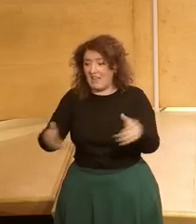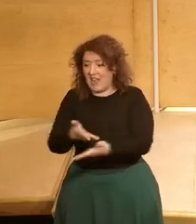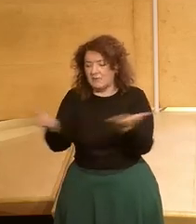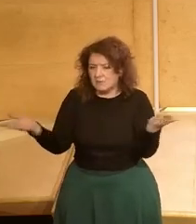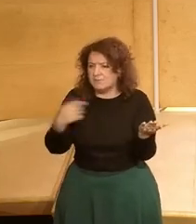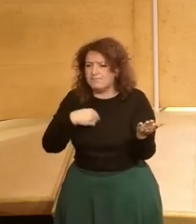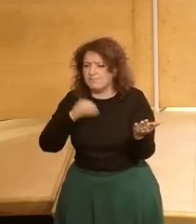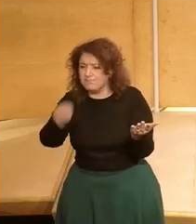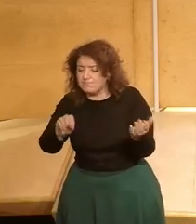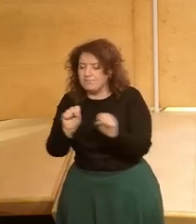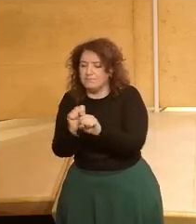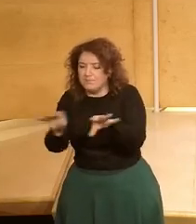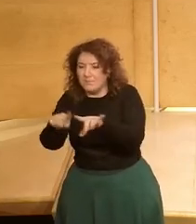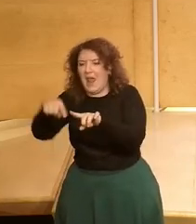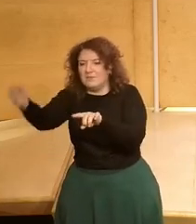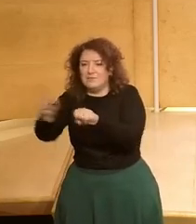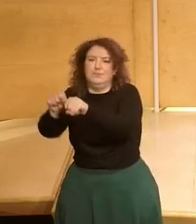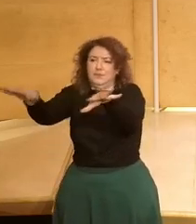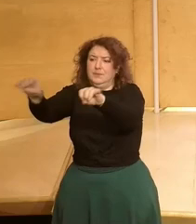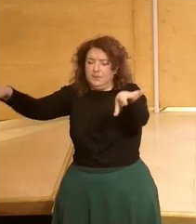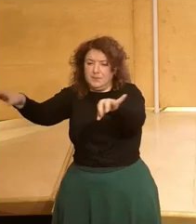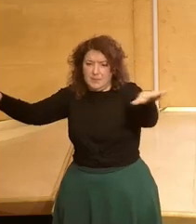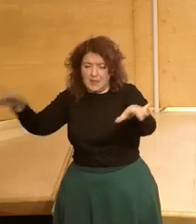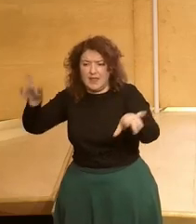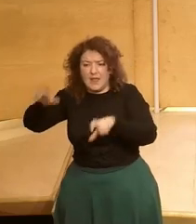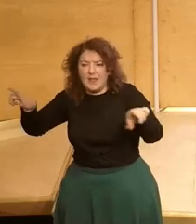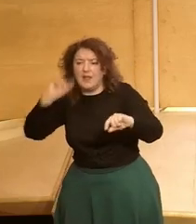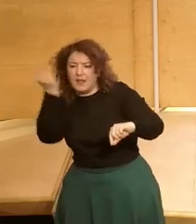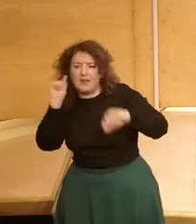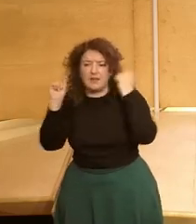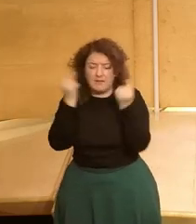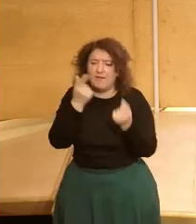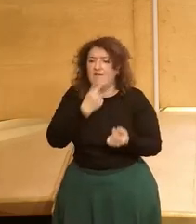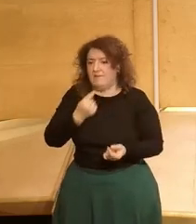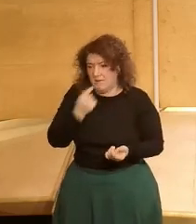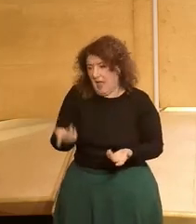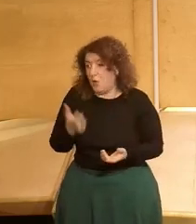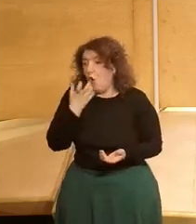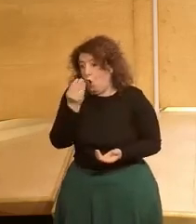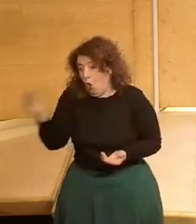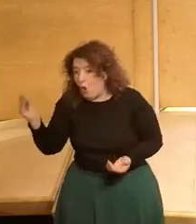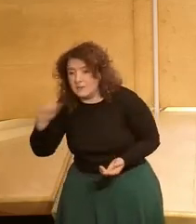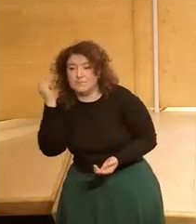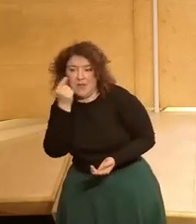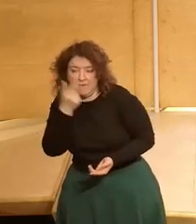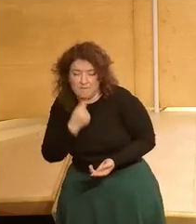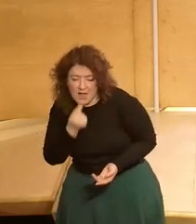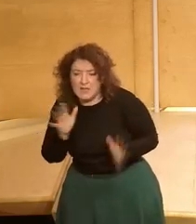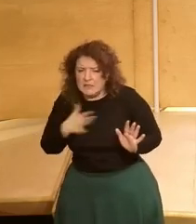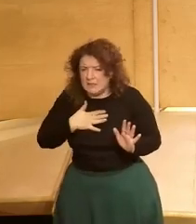cámaras de resonancia y como vehículos para poder permear al conjunto de la población y llegar a los jóvenes o sea que me llevo